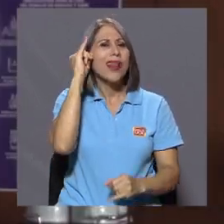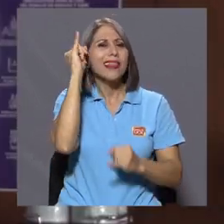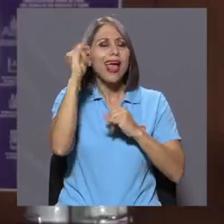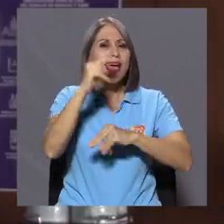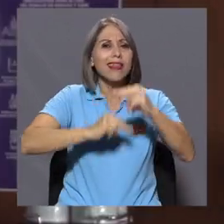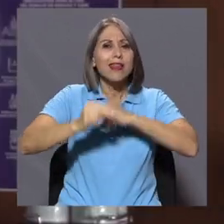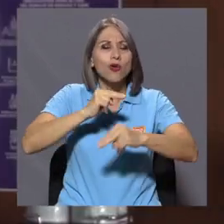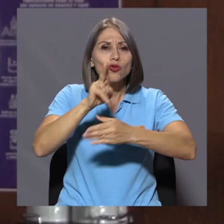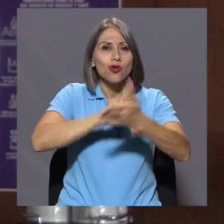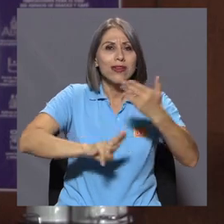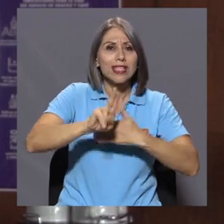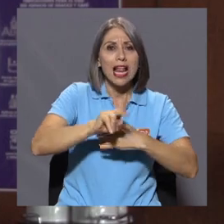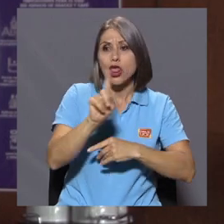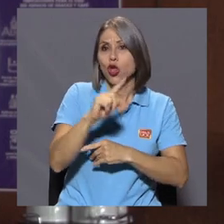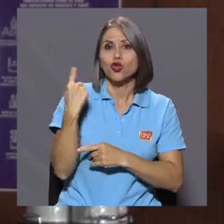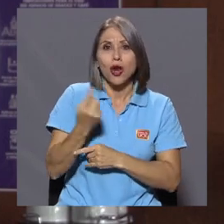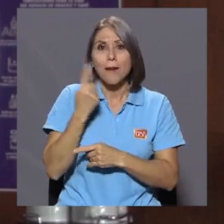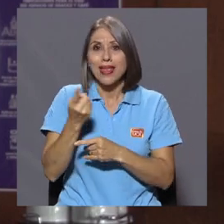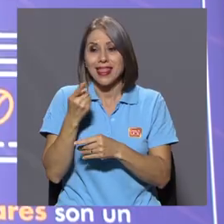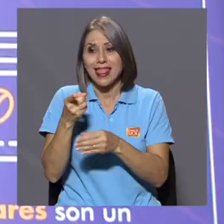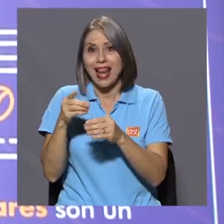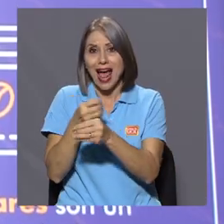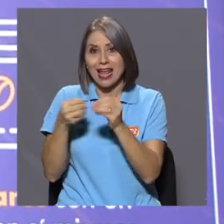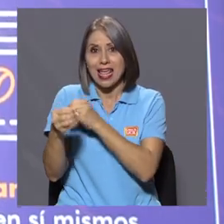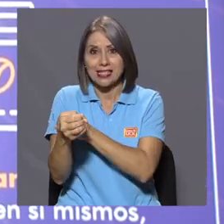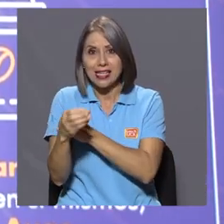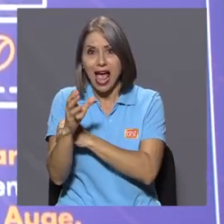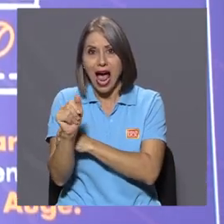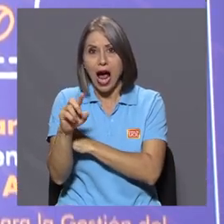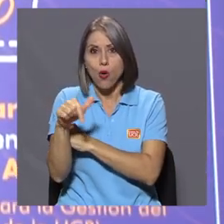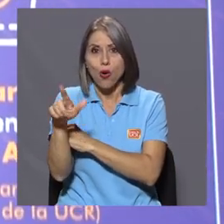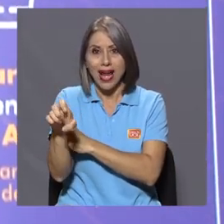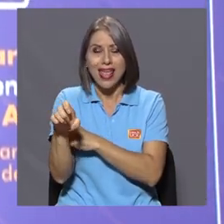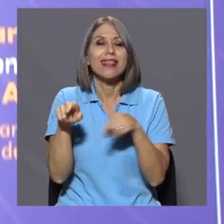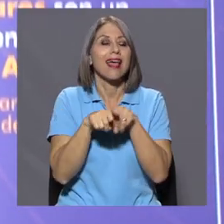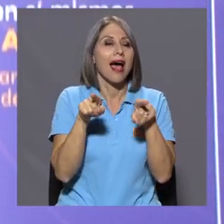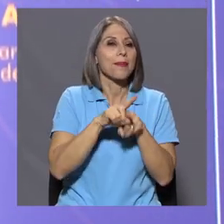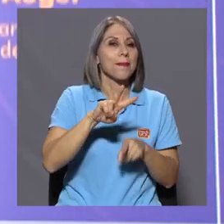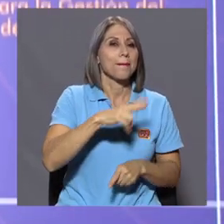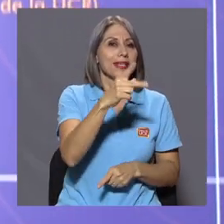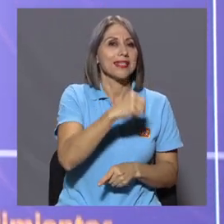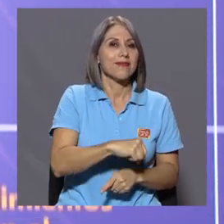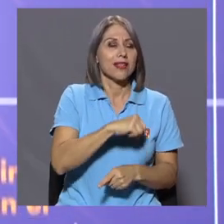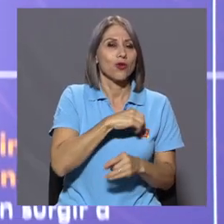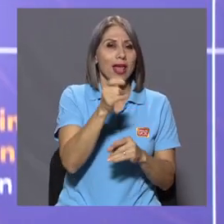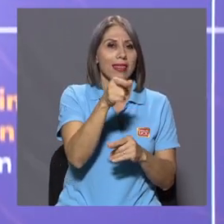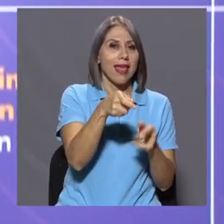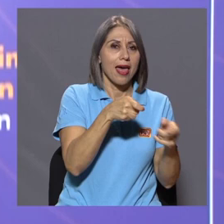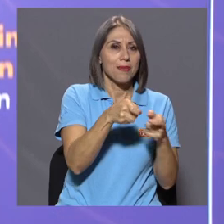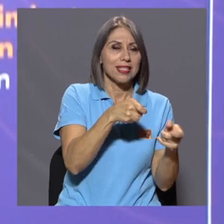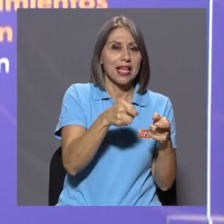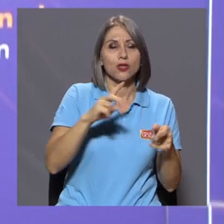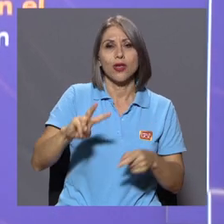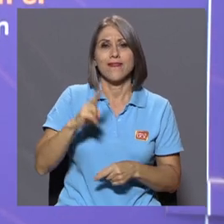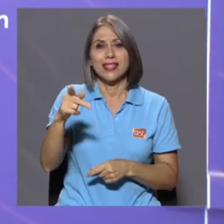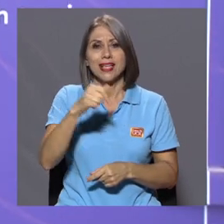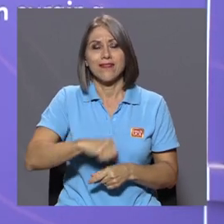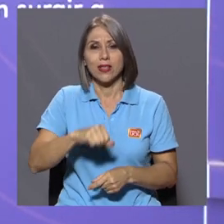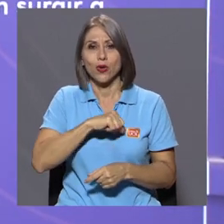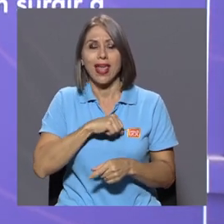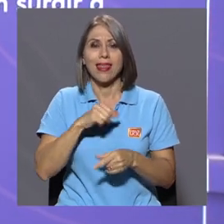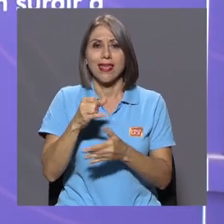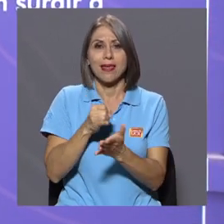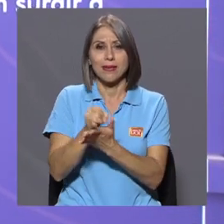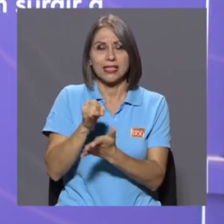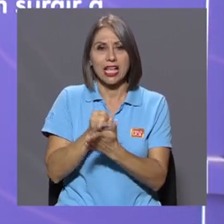Agencia Universitaria para la Gestión del Emprendimiento de AUGE, sino también de la Vicerrectoría de Administración y de la Vicerrectoría de Investigación.